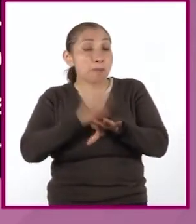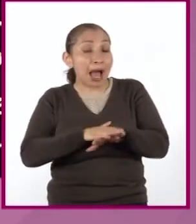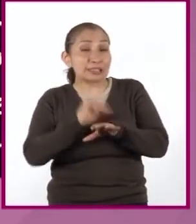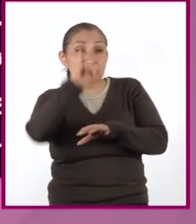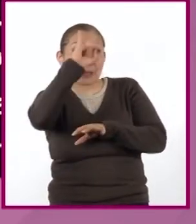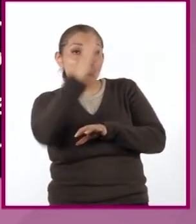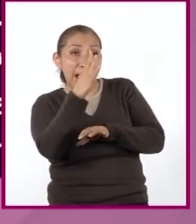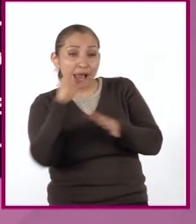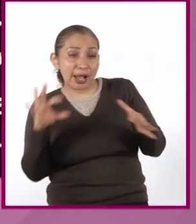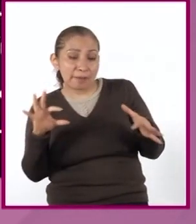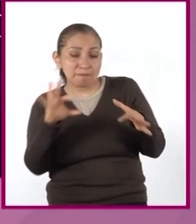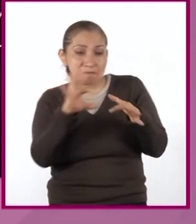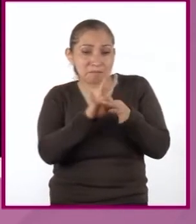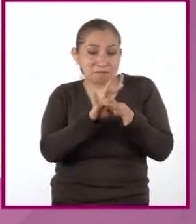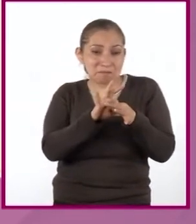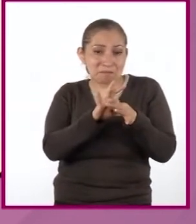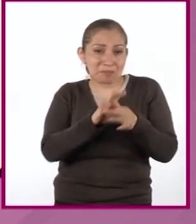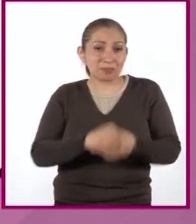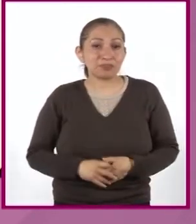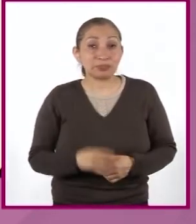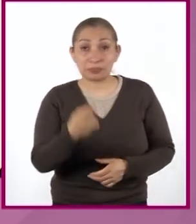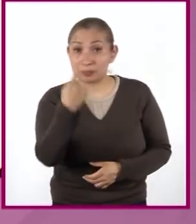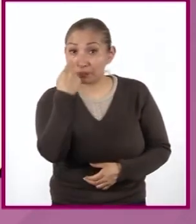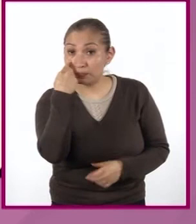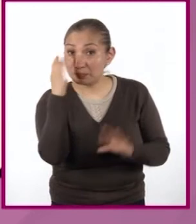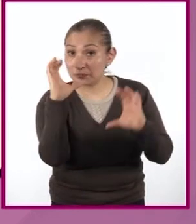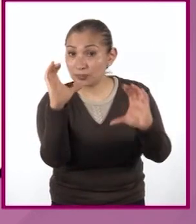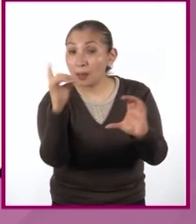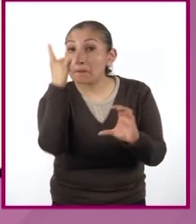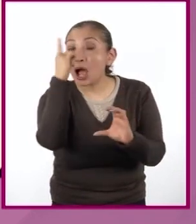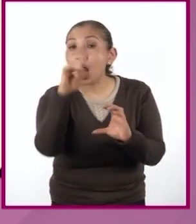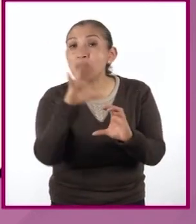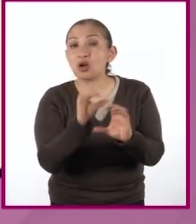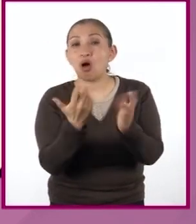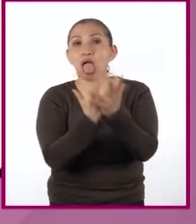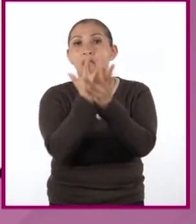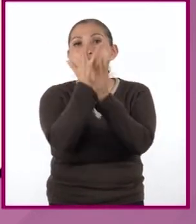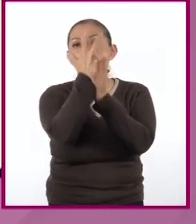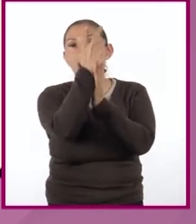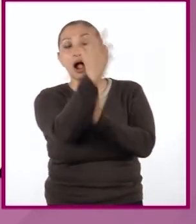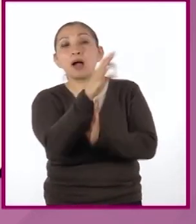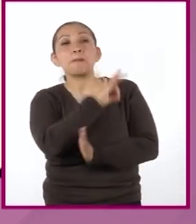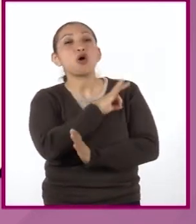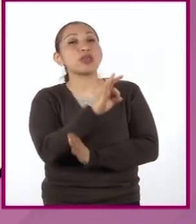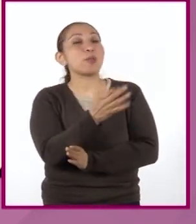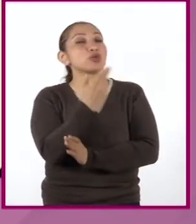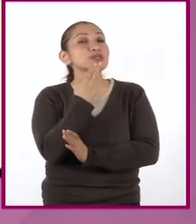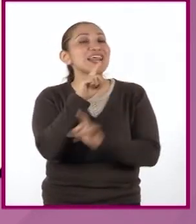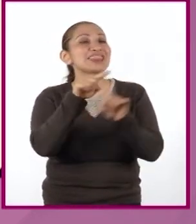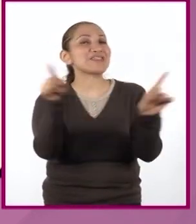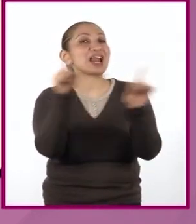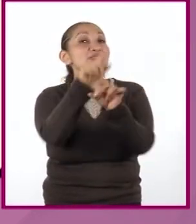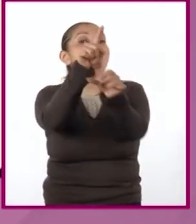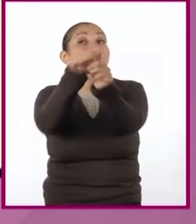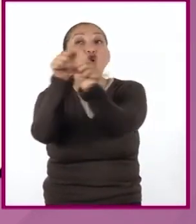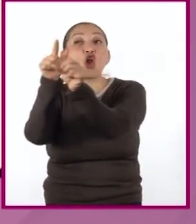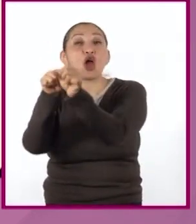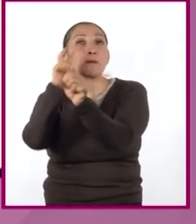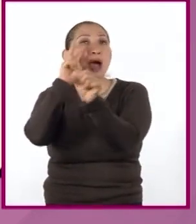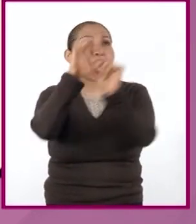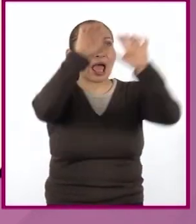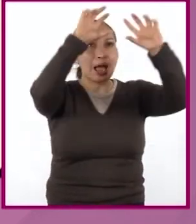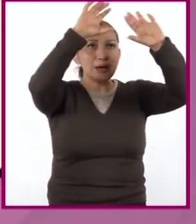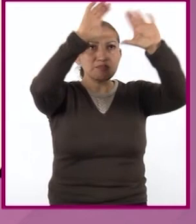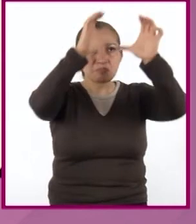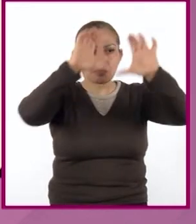imágenes que condimenten. ¡Ojo! Para no salar el platillo, podemos usar diferentes colores para cada